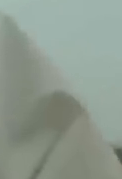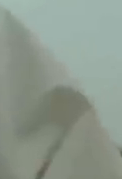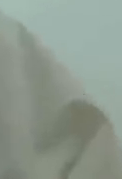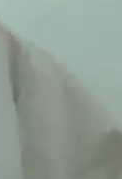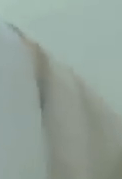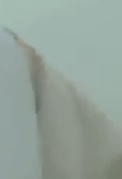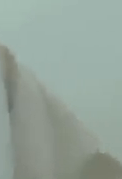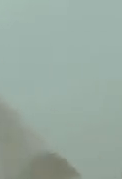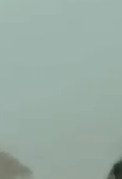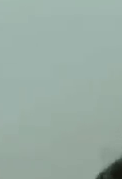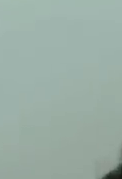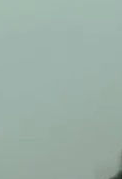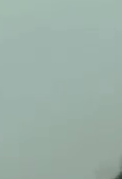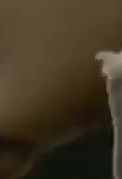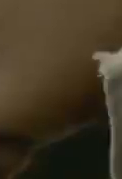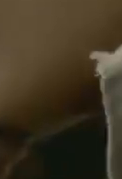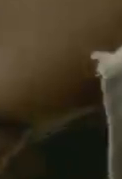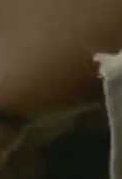primero Corpo